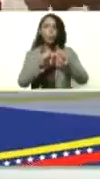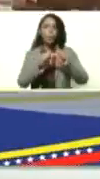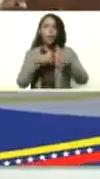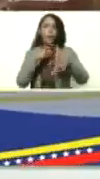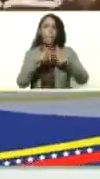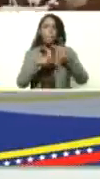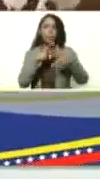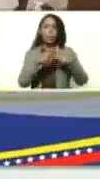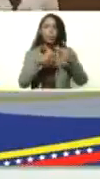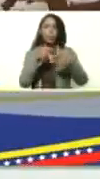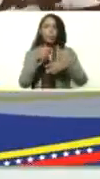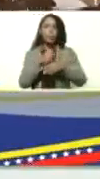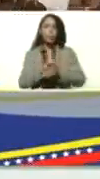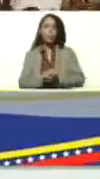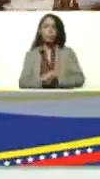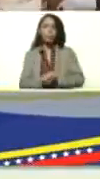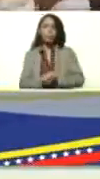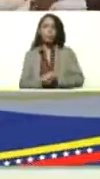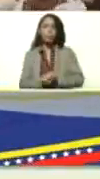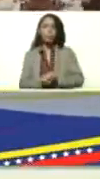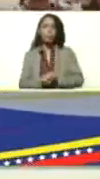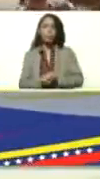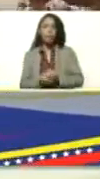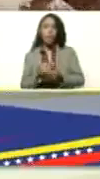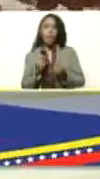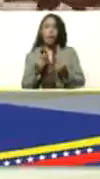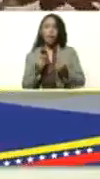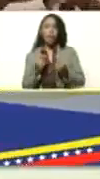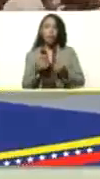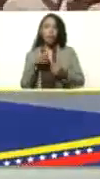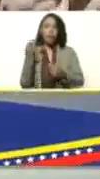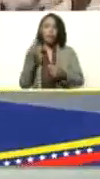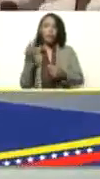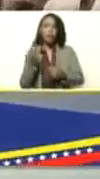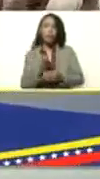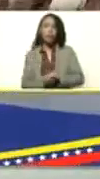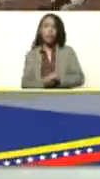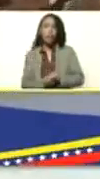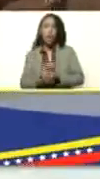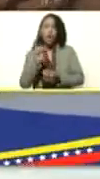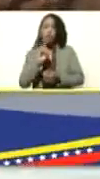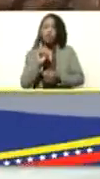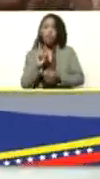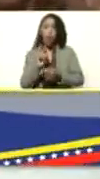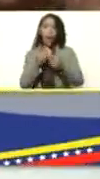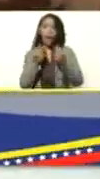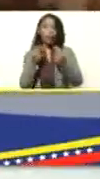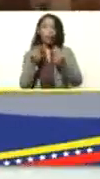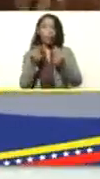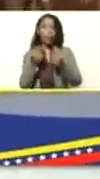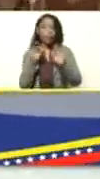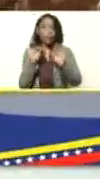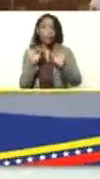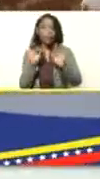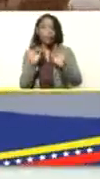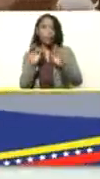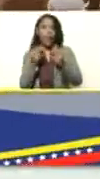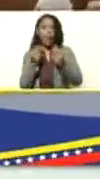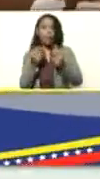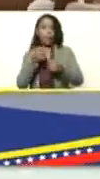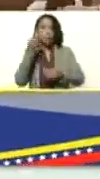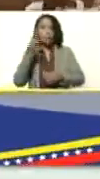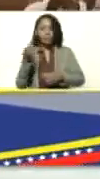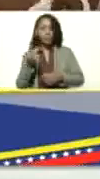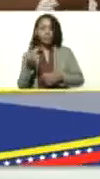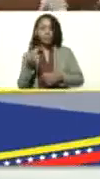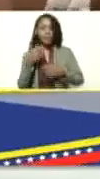producto en la economía real no en la economía especulativa es en la economía real la